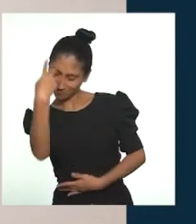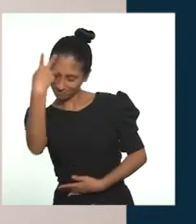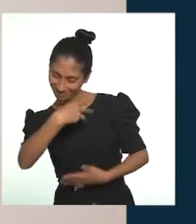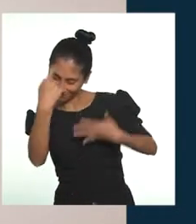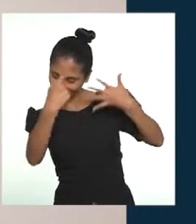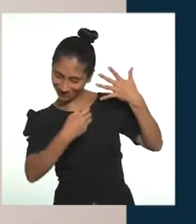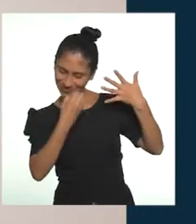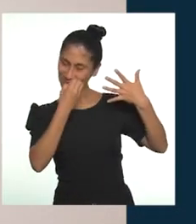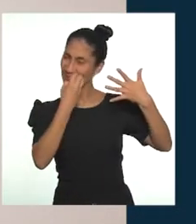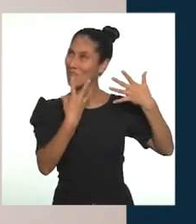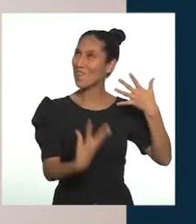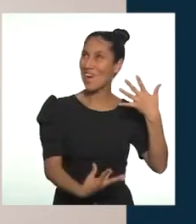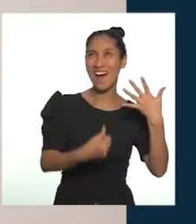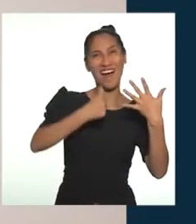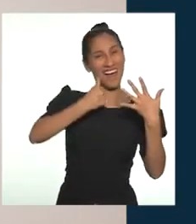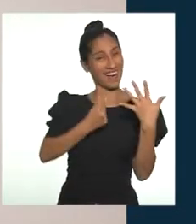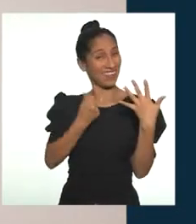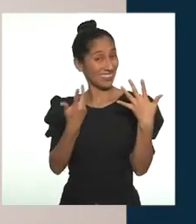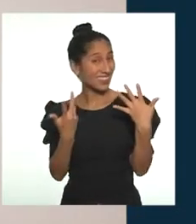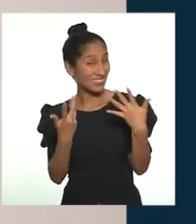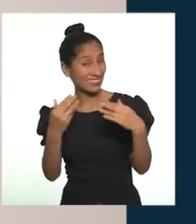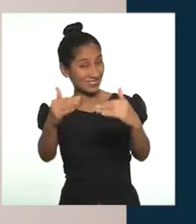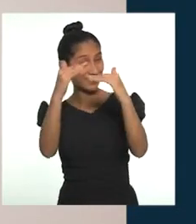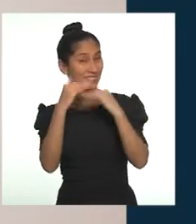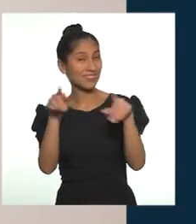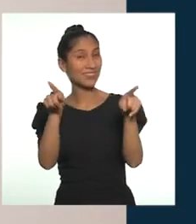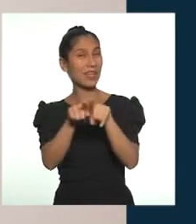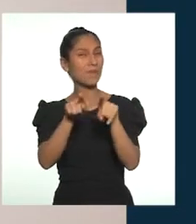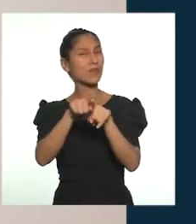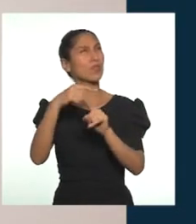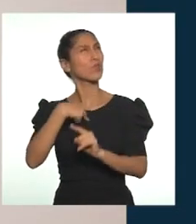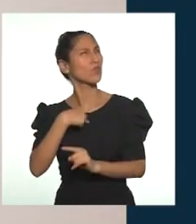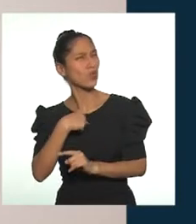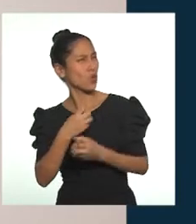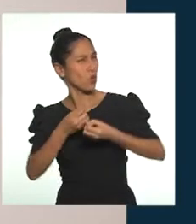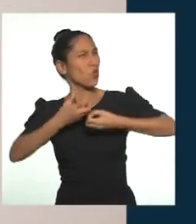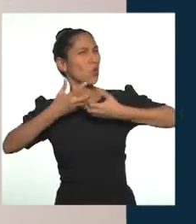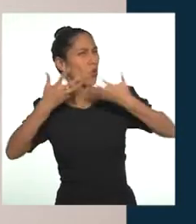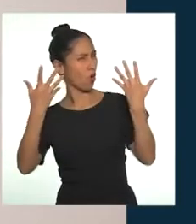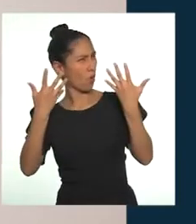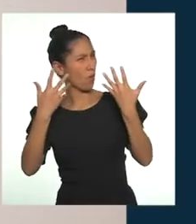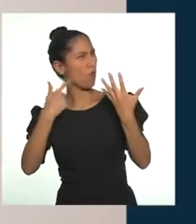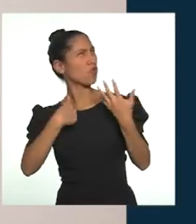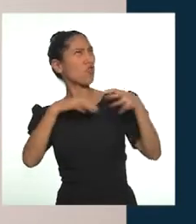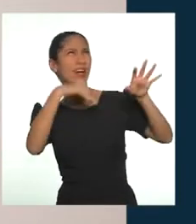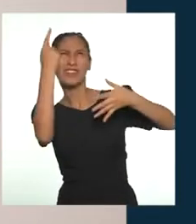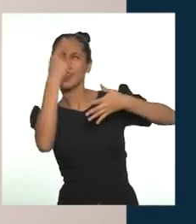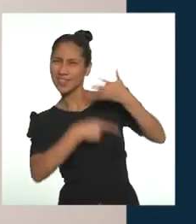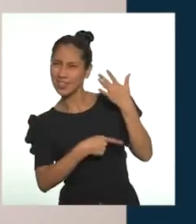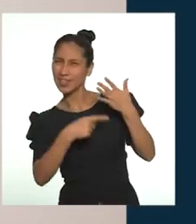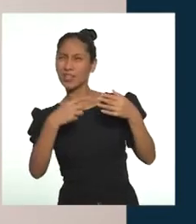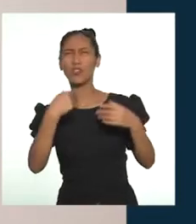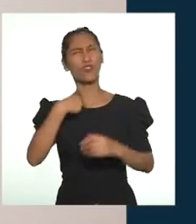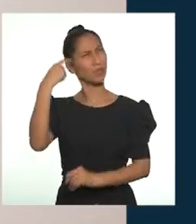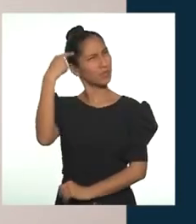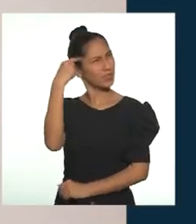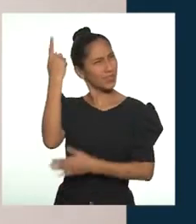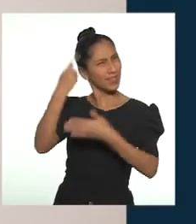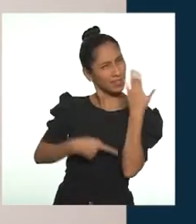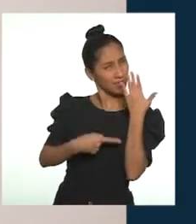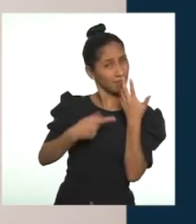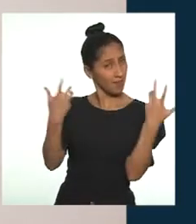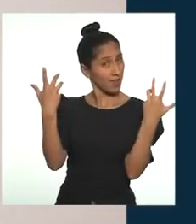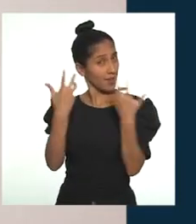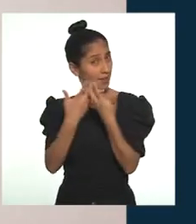todo lo que nosotros somos. ¿Cómo estoy siendo? ¿Cómo estoy actuando? ¿Cómo estoy pensando? ¿Tiene